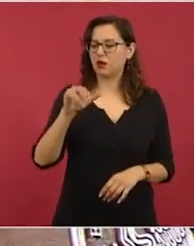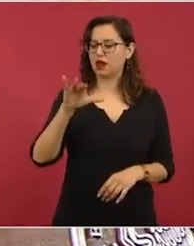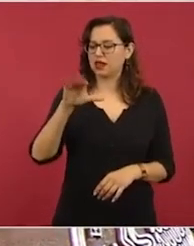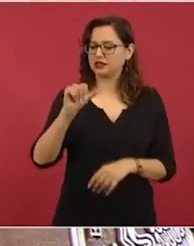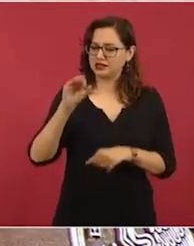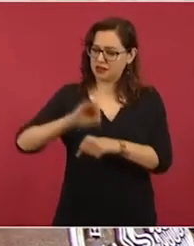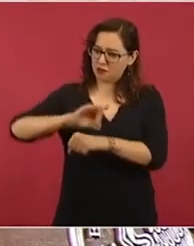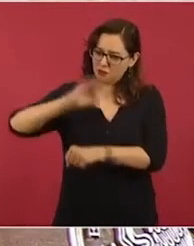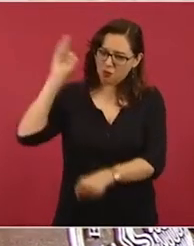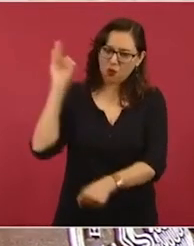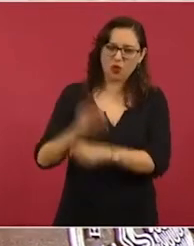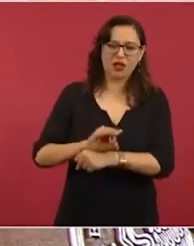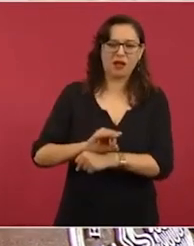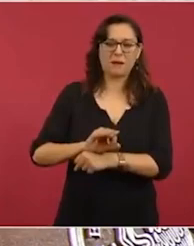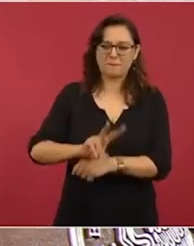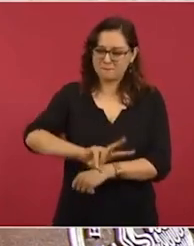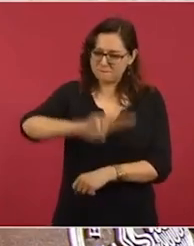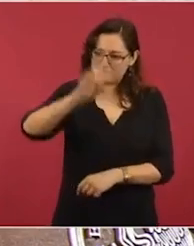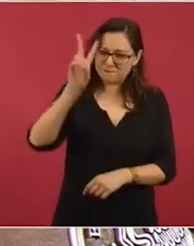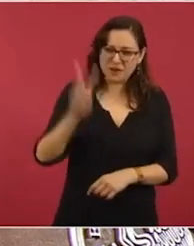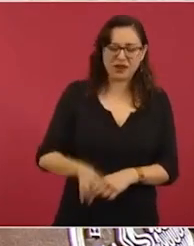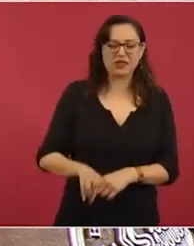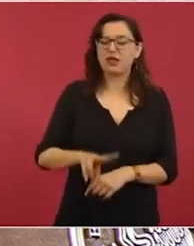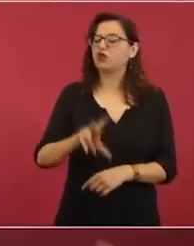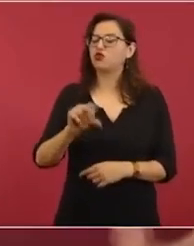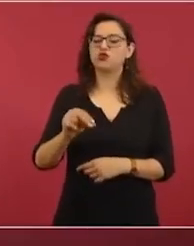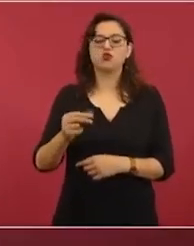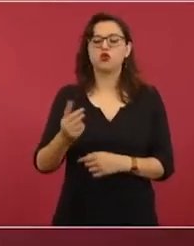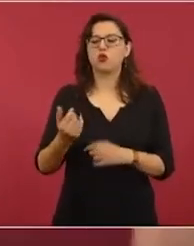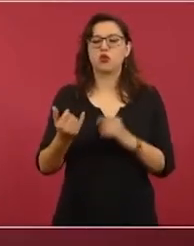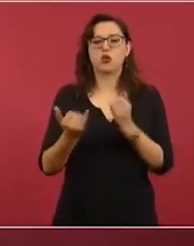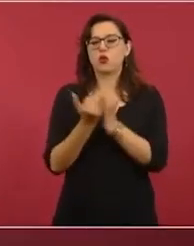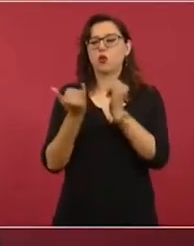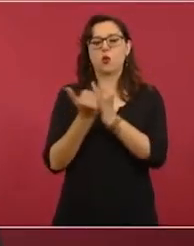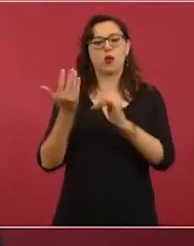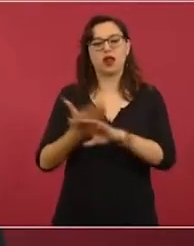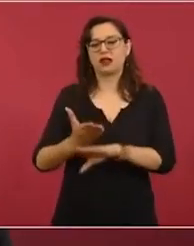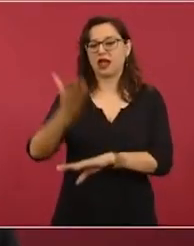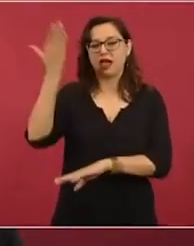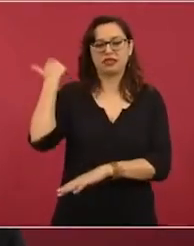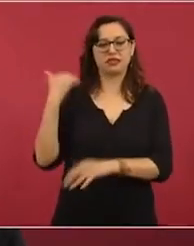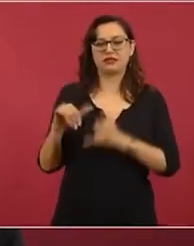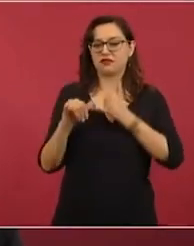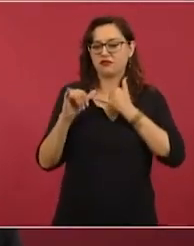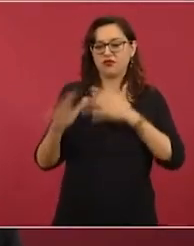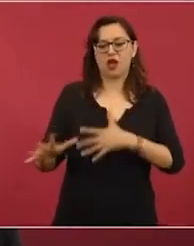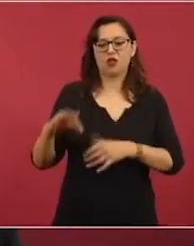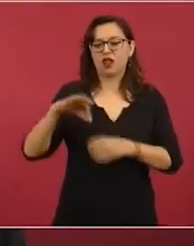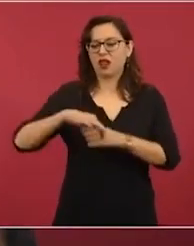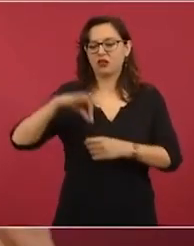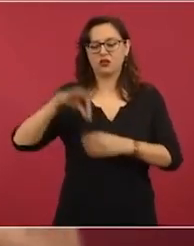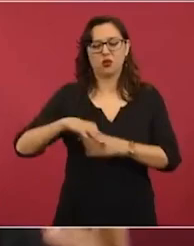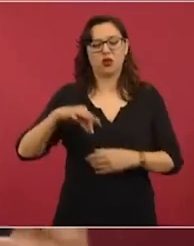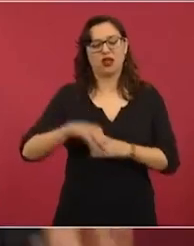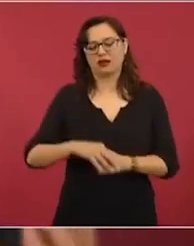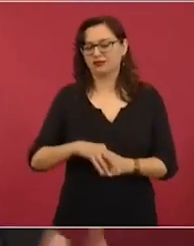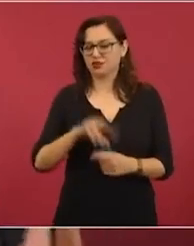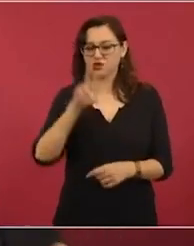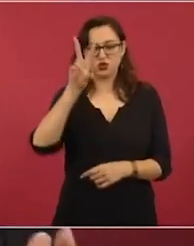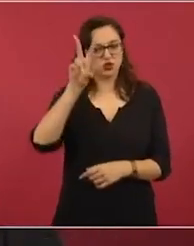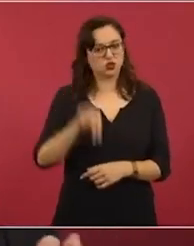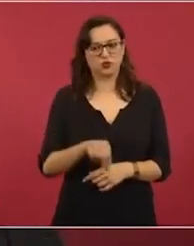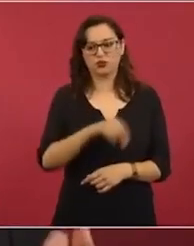es fundamental. No regresar a los tiempos del fraude electoral. Imagínense lo que